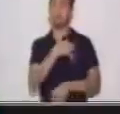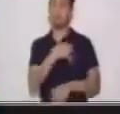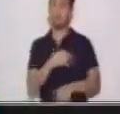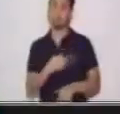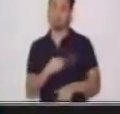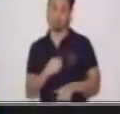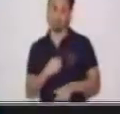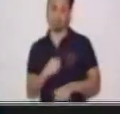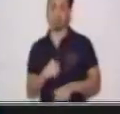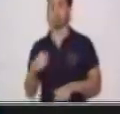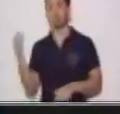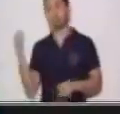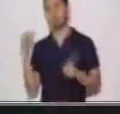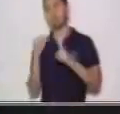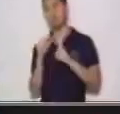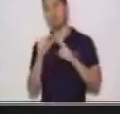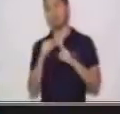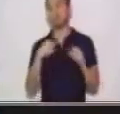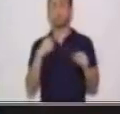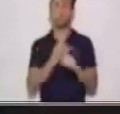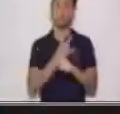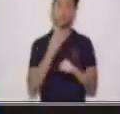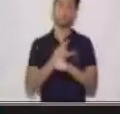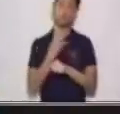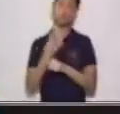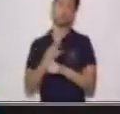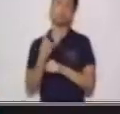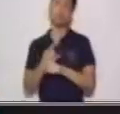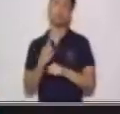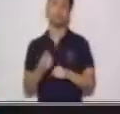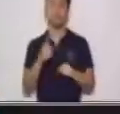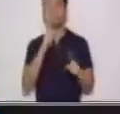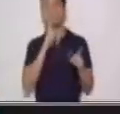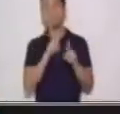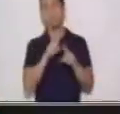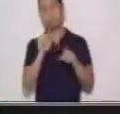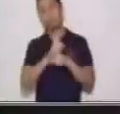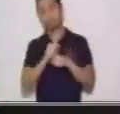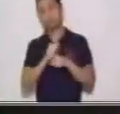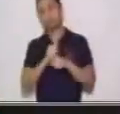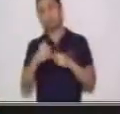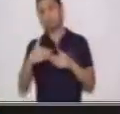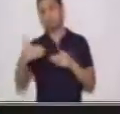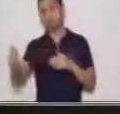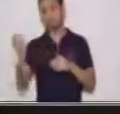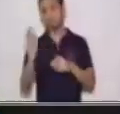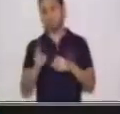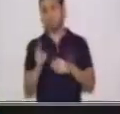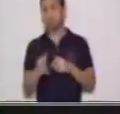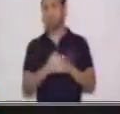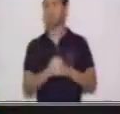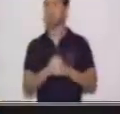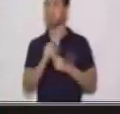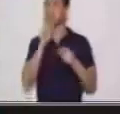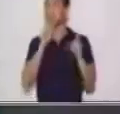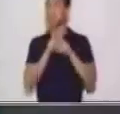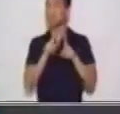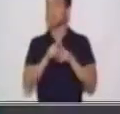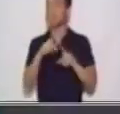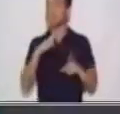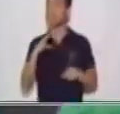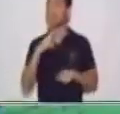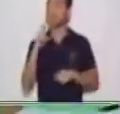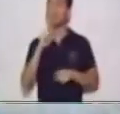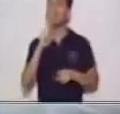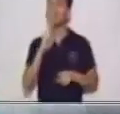ido utilizando y las hemos ido practicando constantemente. También tenemos el verbo de